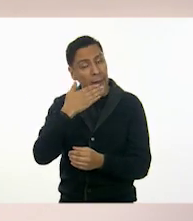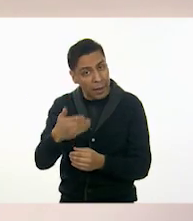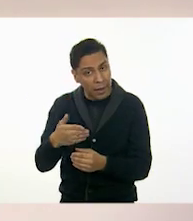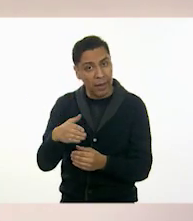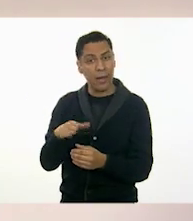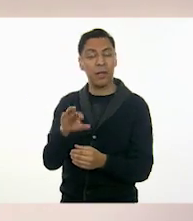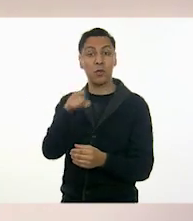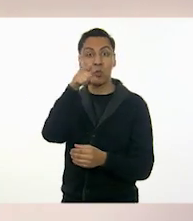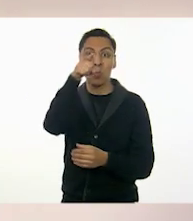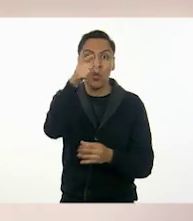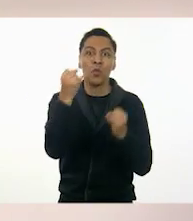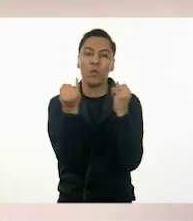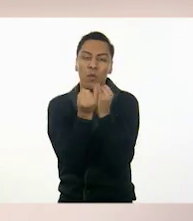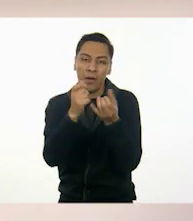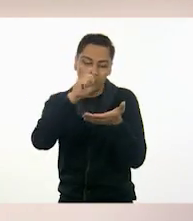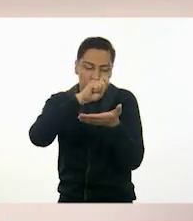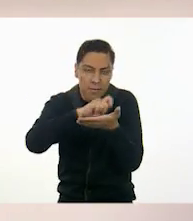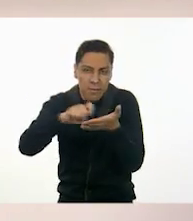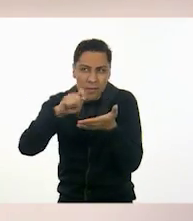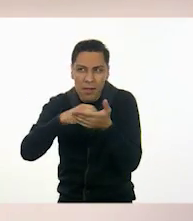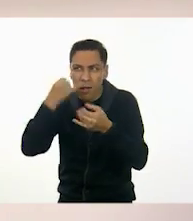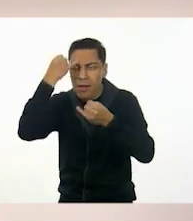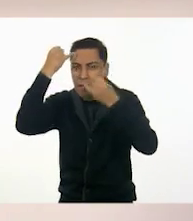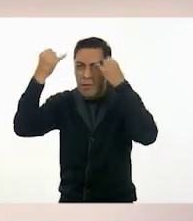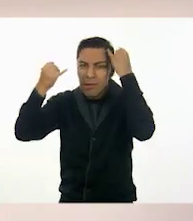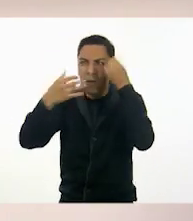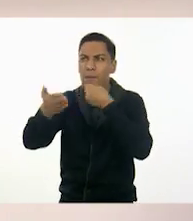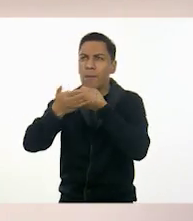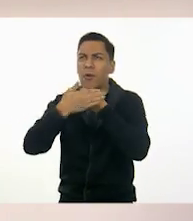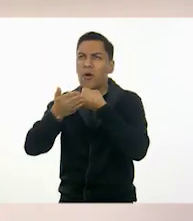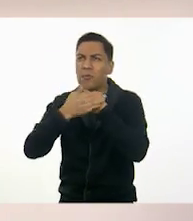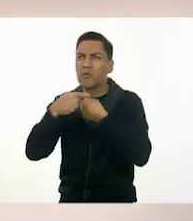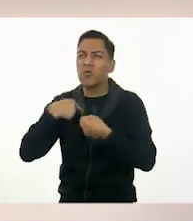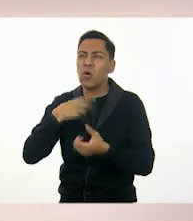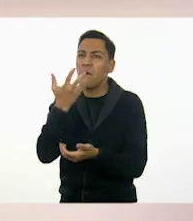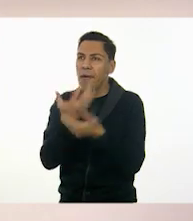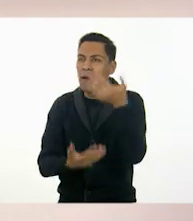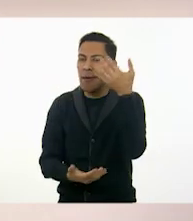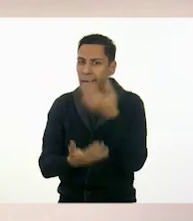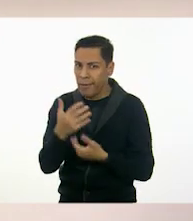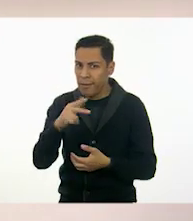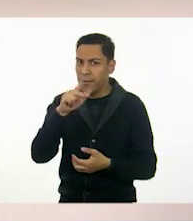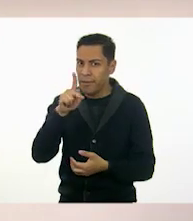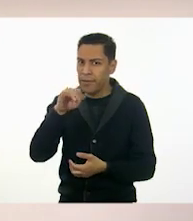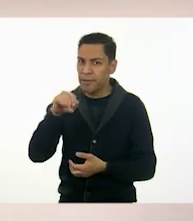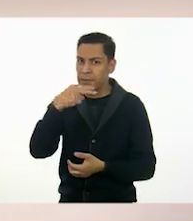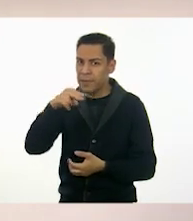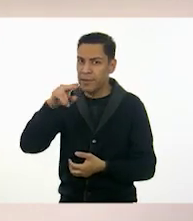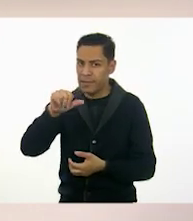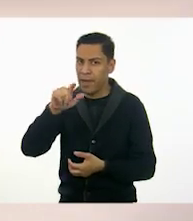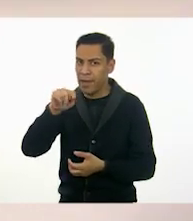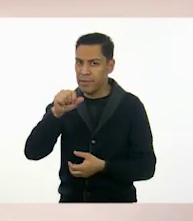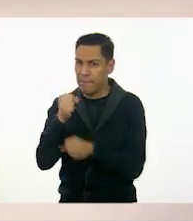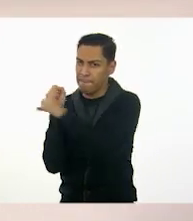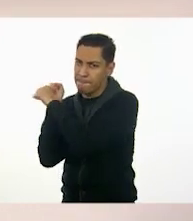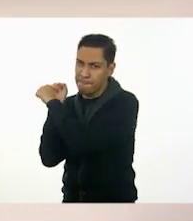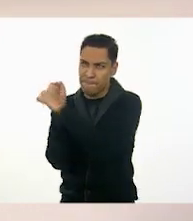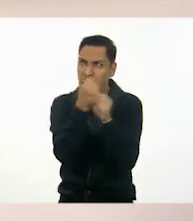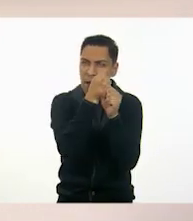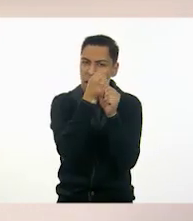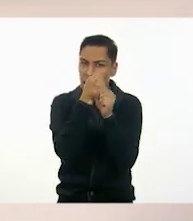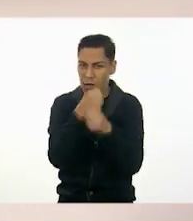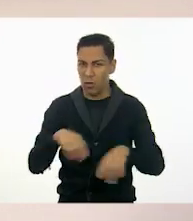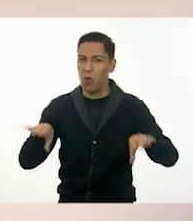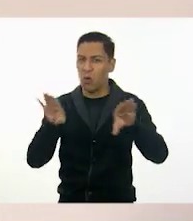nota, ideas para poder crear su piñata en la casa. Claro. La idea es hacer una combinación de